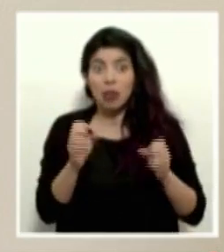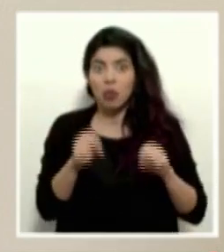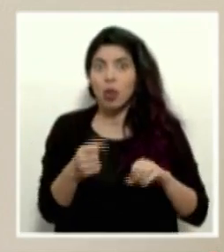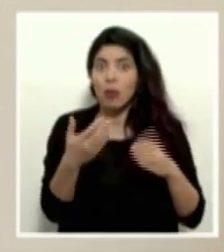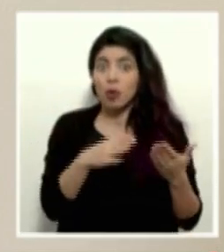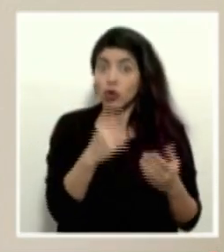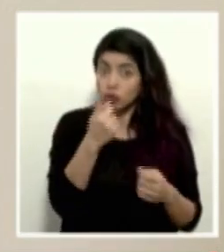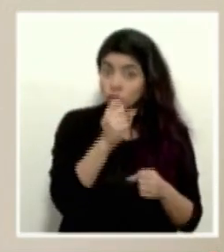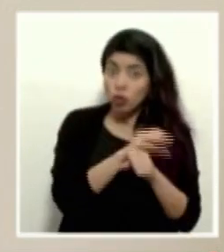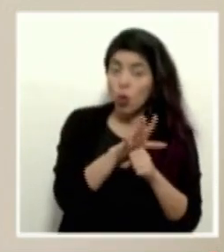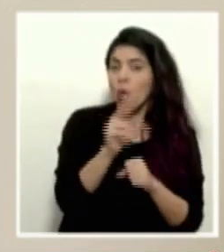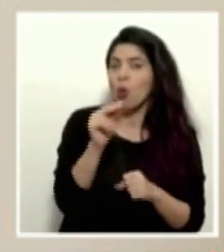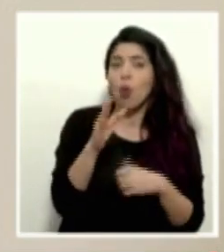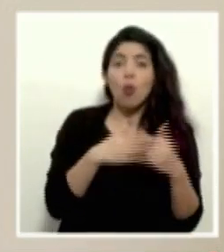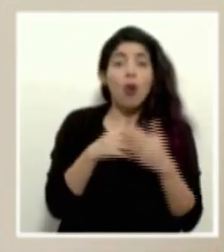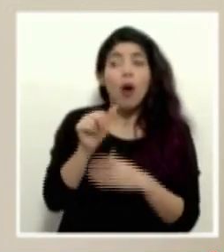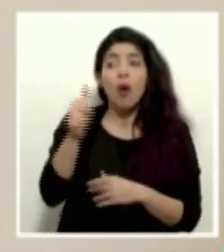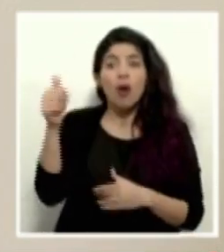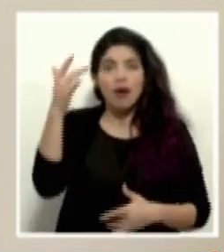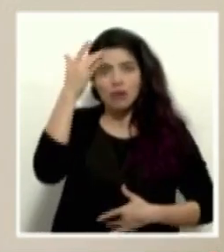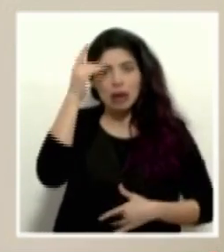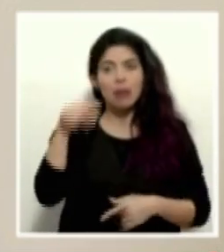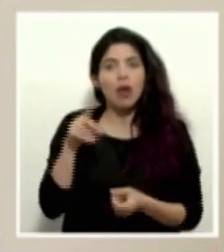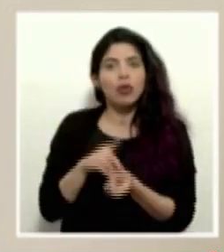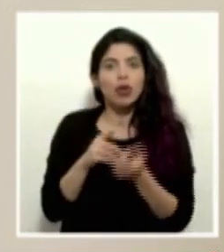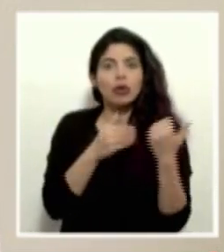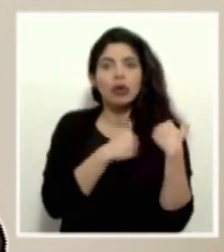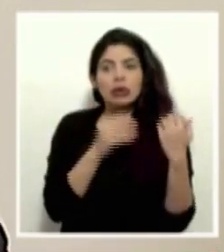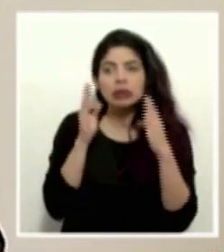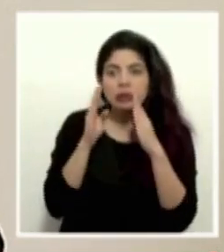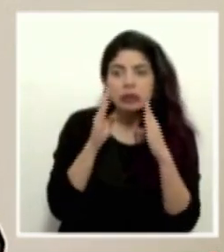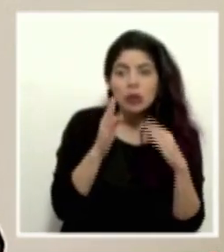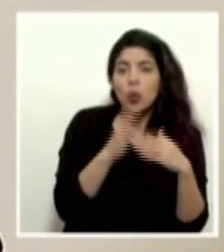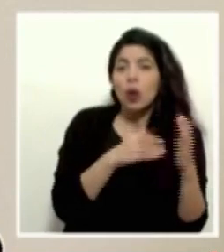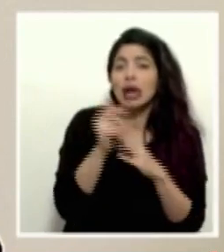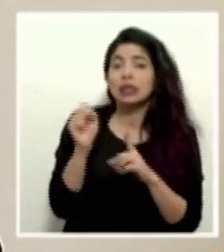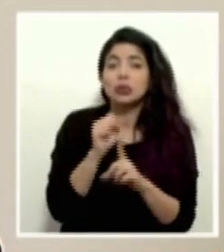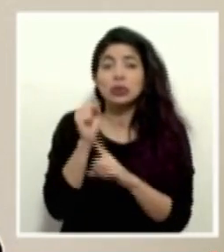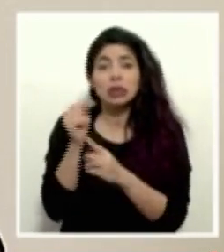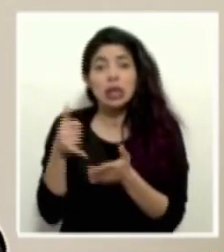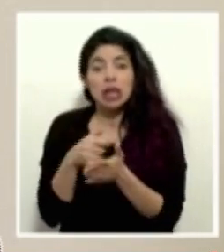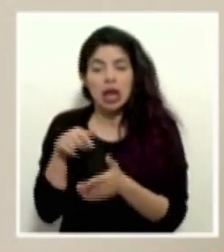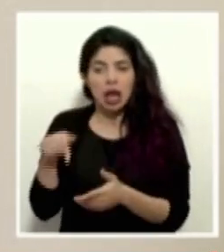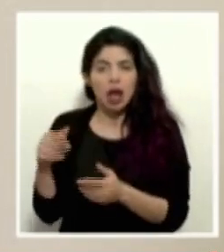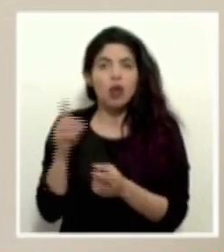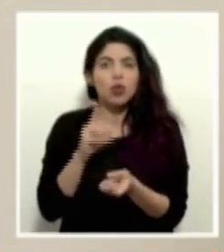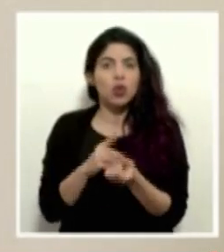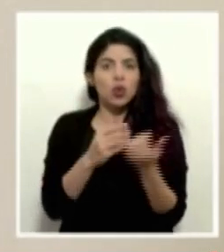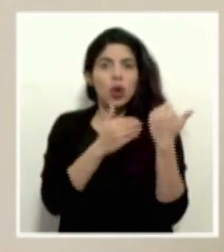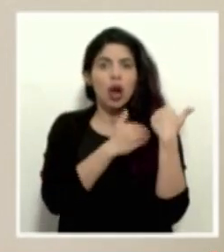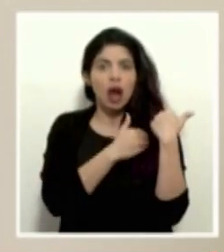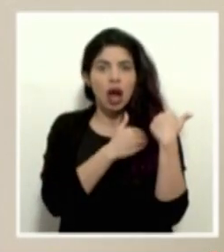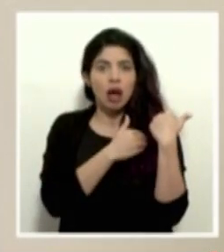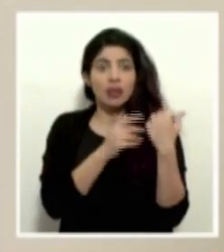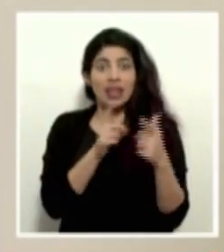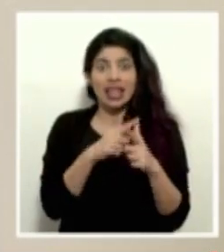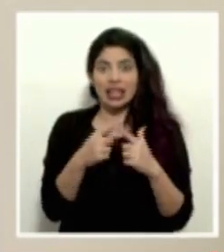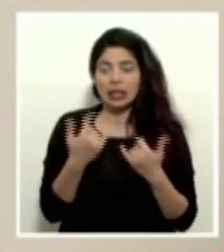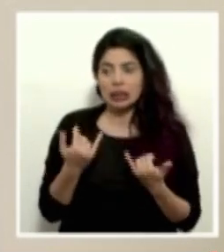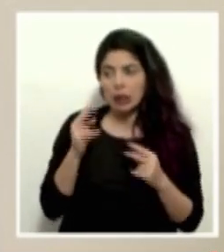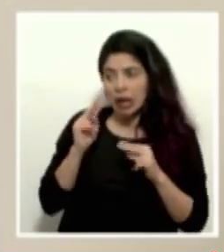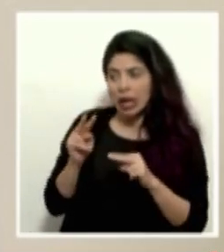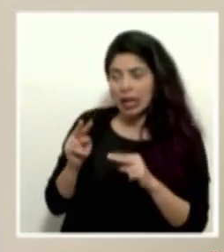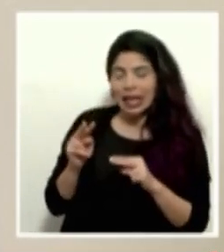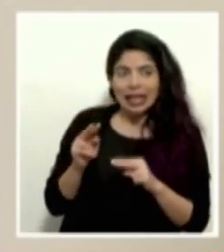no solamente por COVID, sino por todas las causas de agudas en Costa Rica. Y entonces, de verdad que esto es lo que nos lleva justamente a tomar